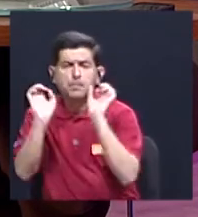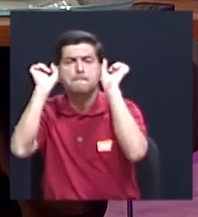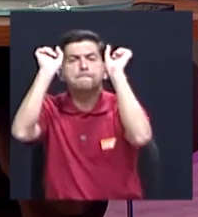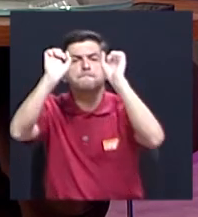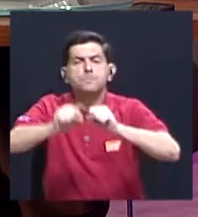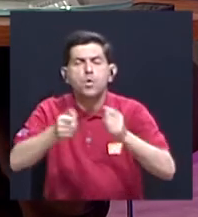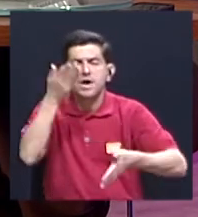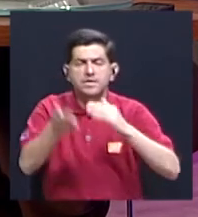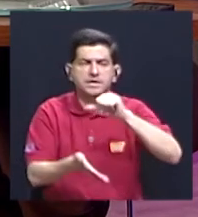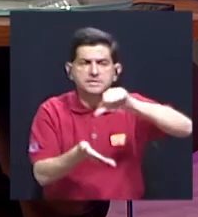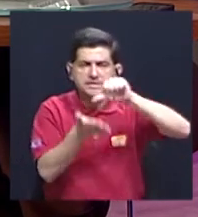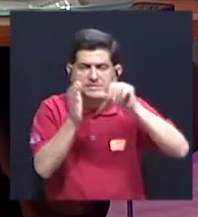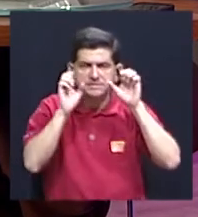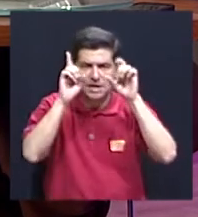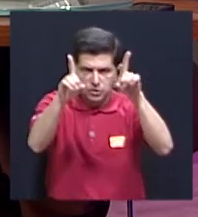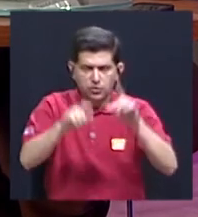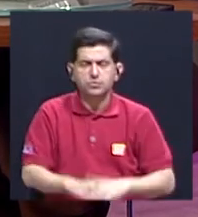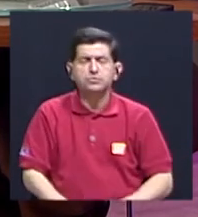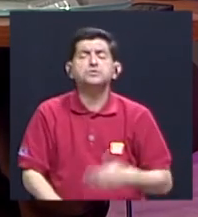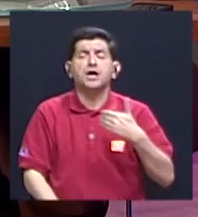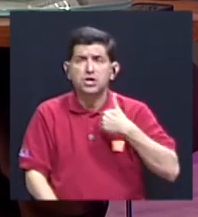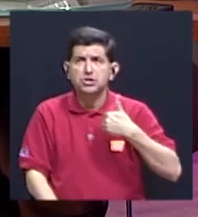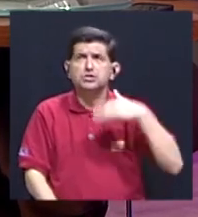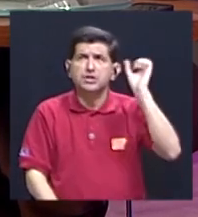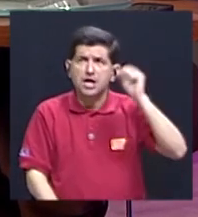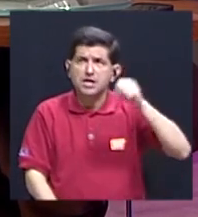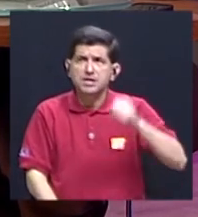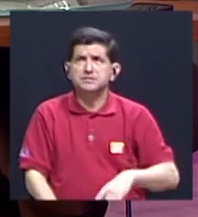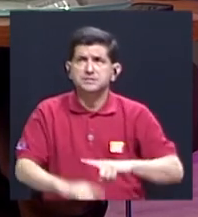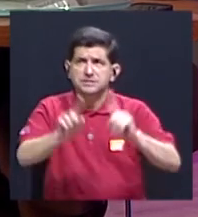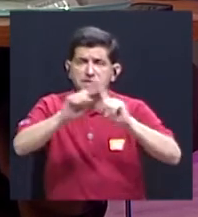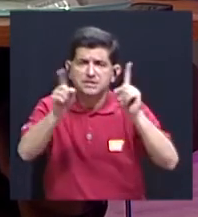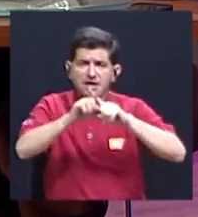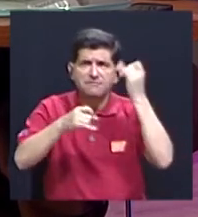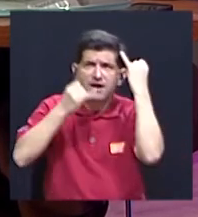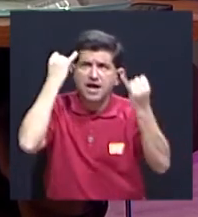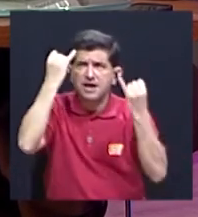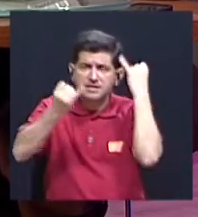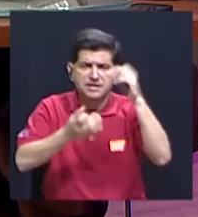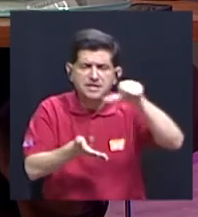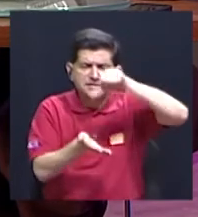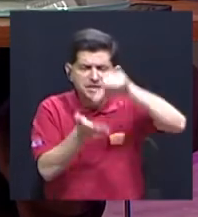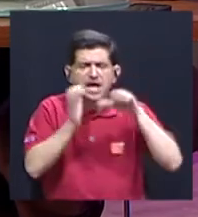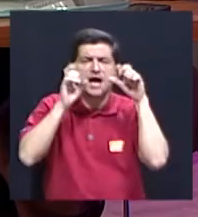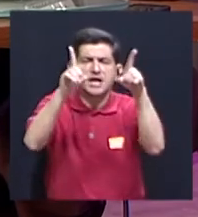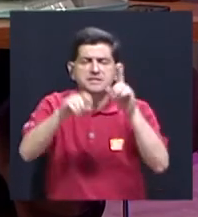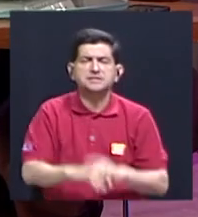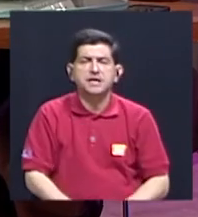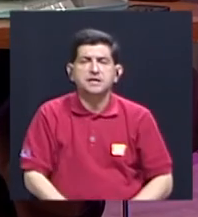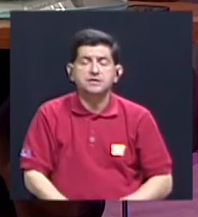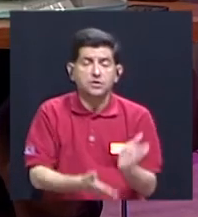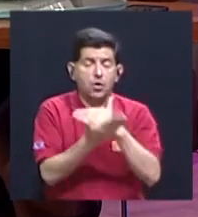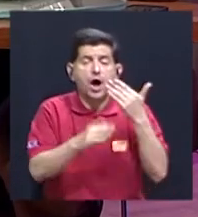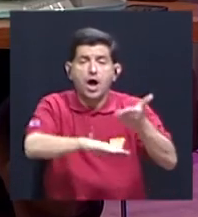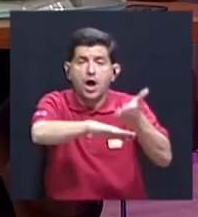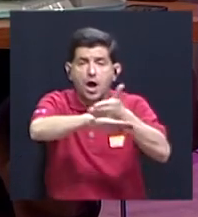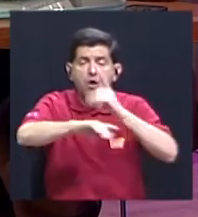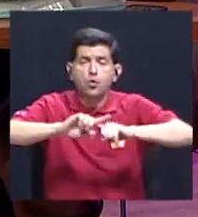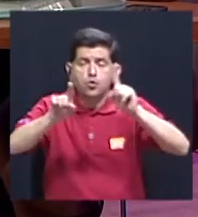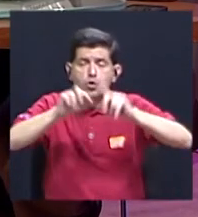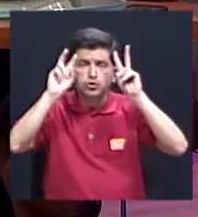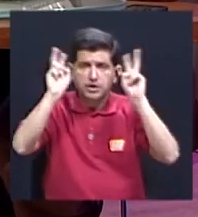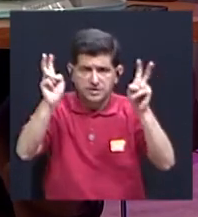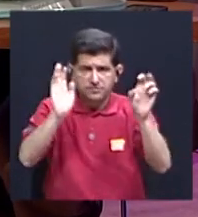haber un centro educativo, que los hay, hay una gran cantidad de iniciativas en los centros educativos, hay unos muy avanzados en diferentes